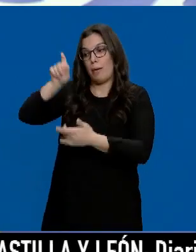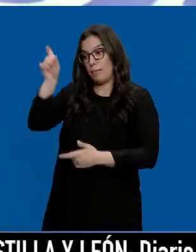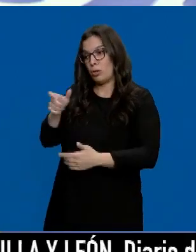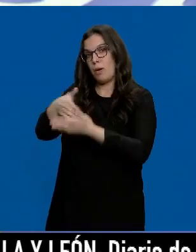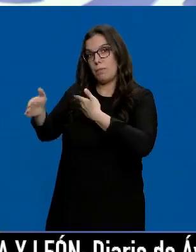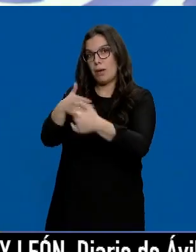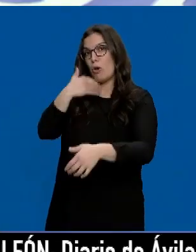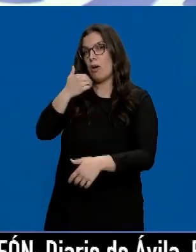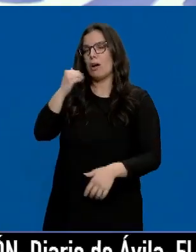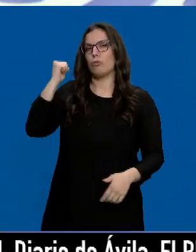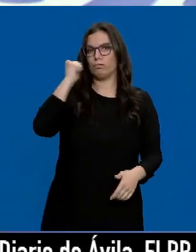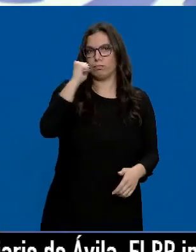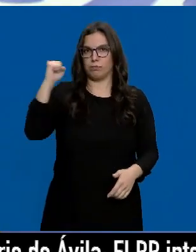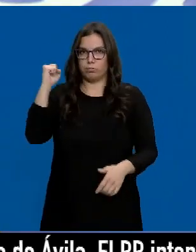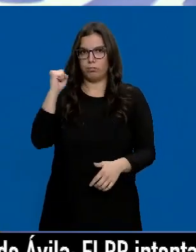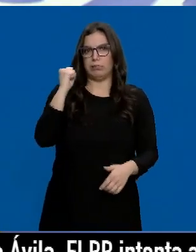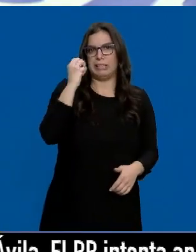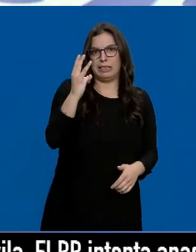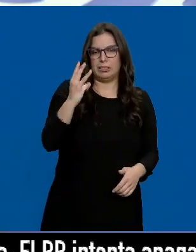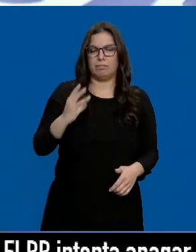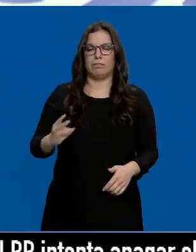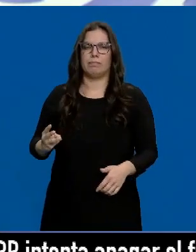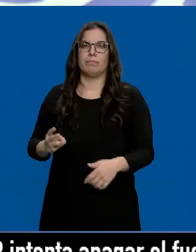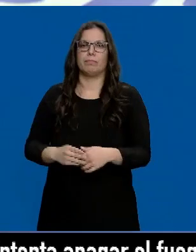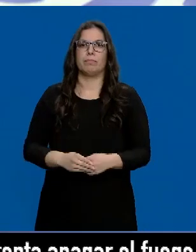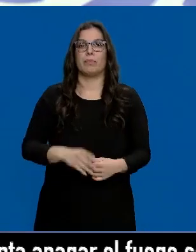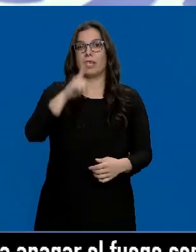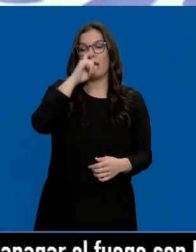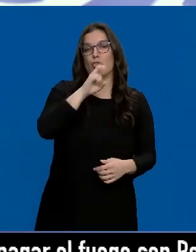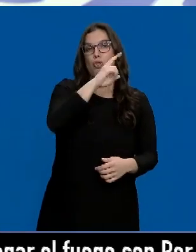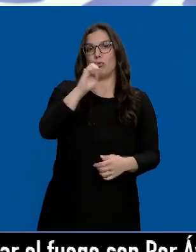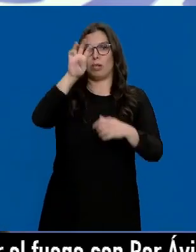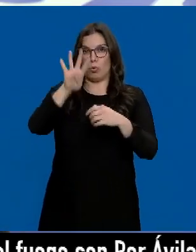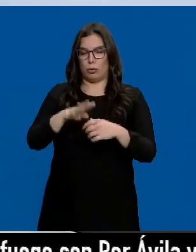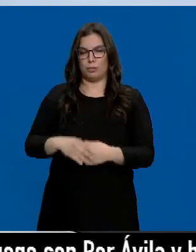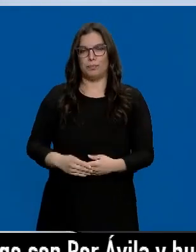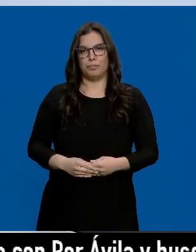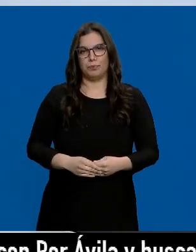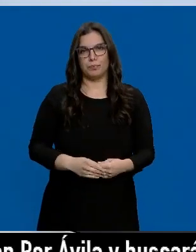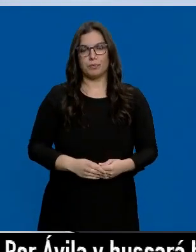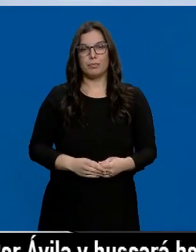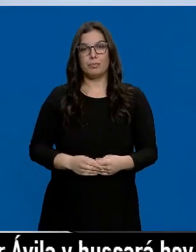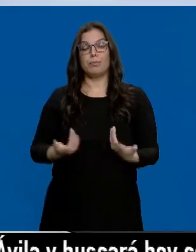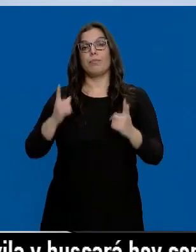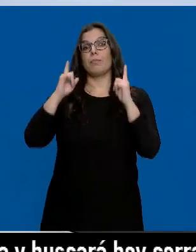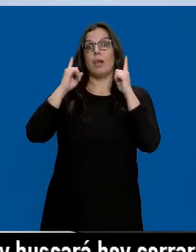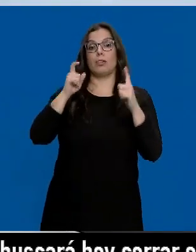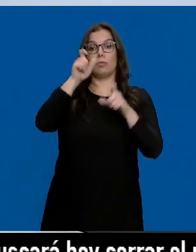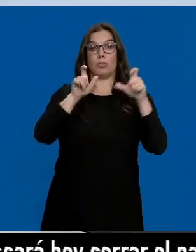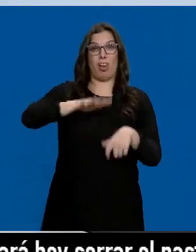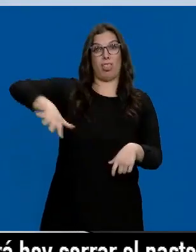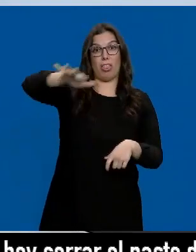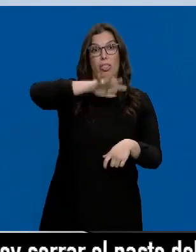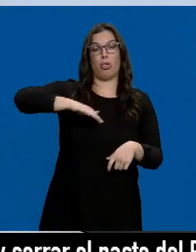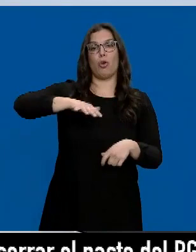en el triple homicidio del año 2004. Ese caso conmocionó a los vecinos, no